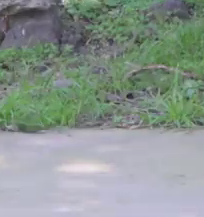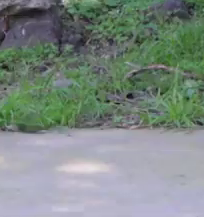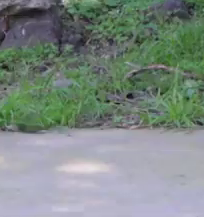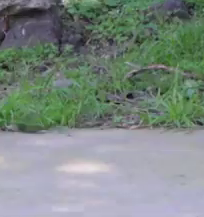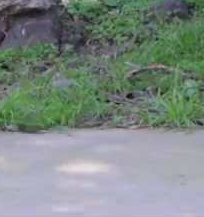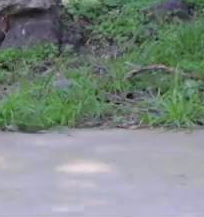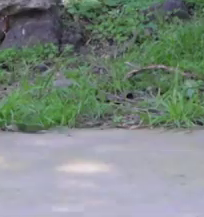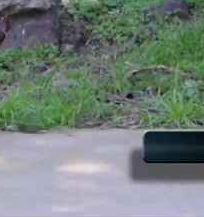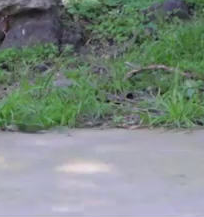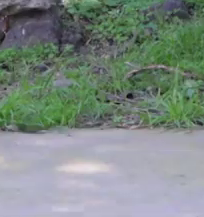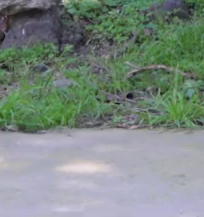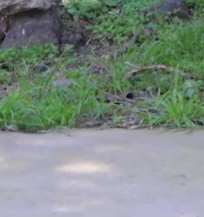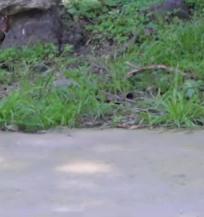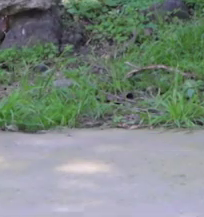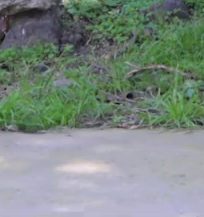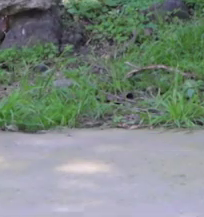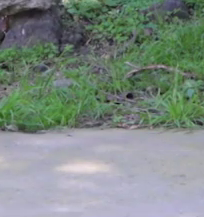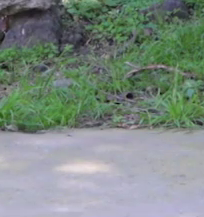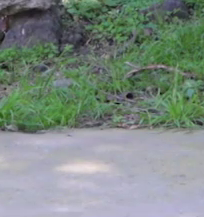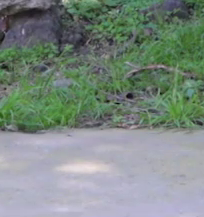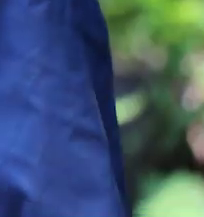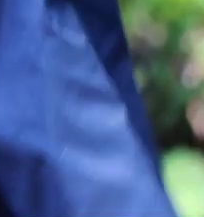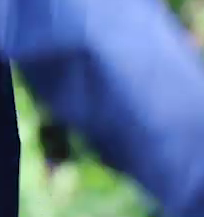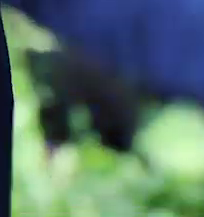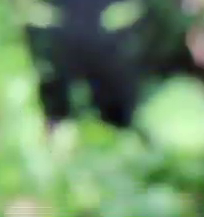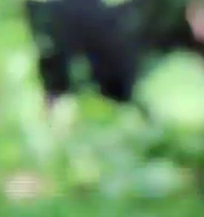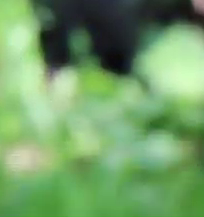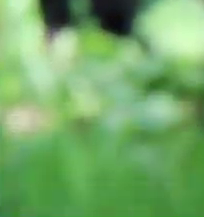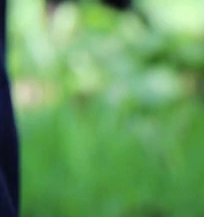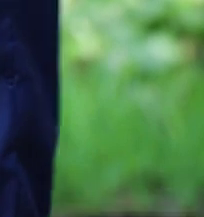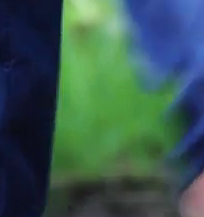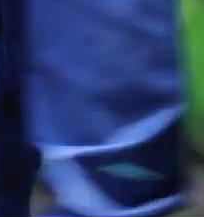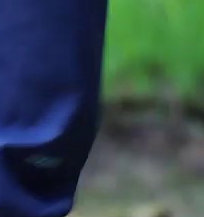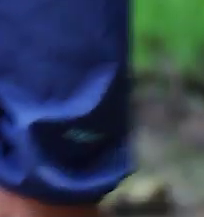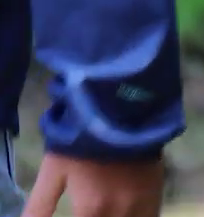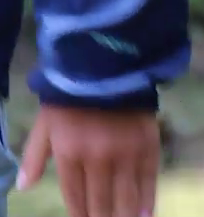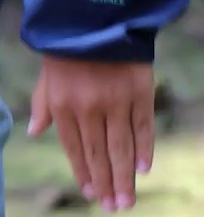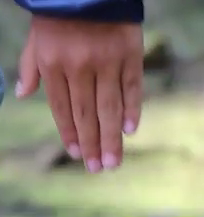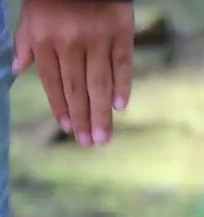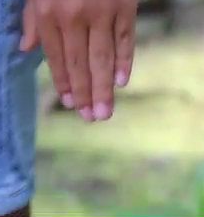nos ponemos en posición las puntas hacia adentro de los pies